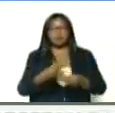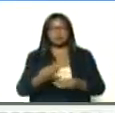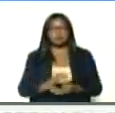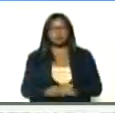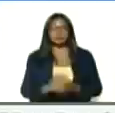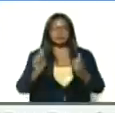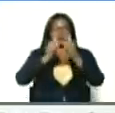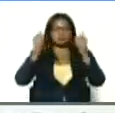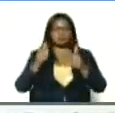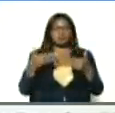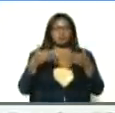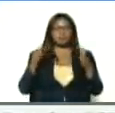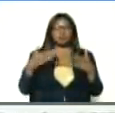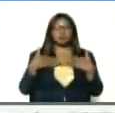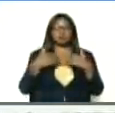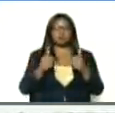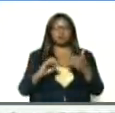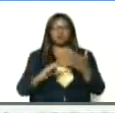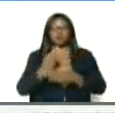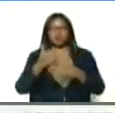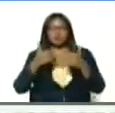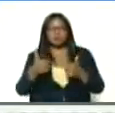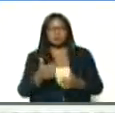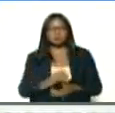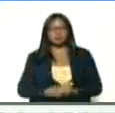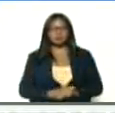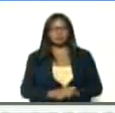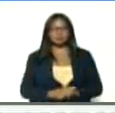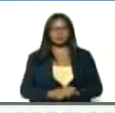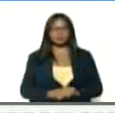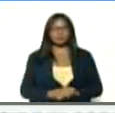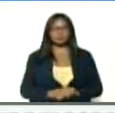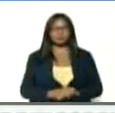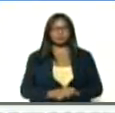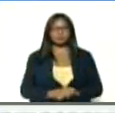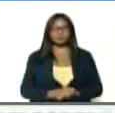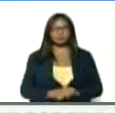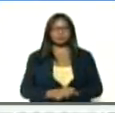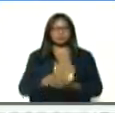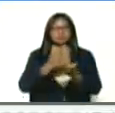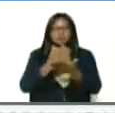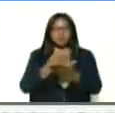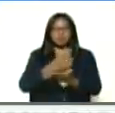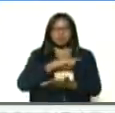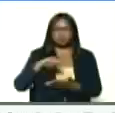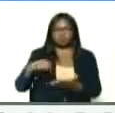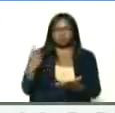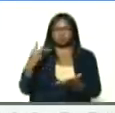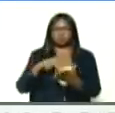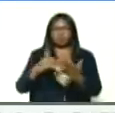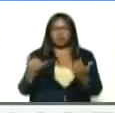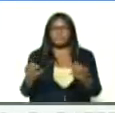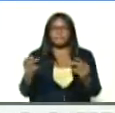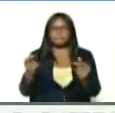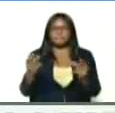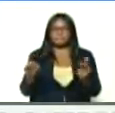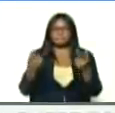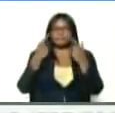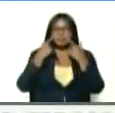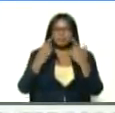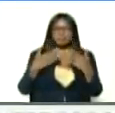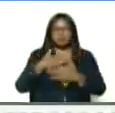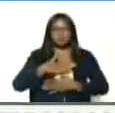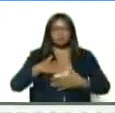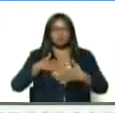el sistema público de salud, funcione, siempre estamos nosotros, pendientes, de las condiciones